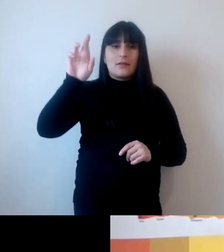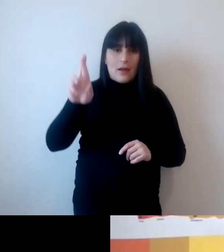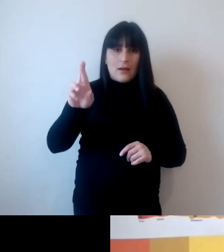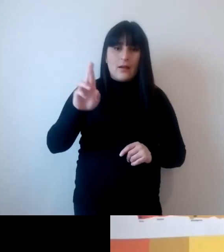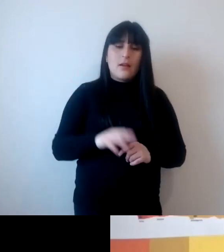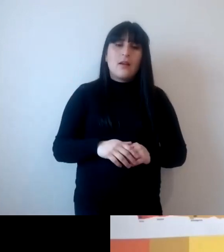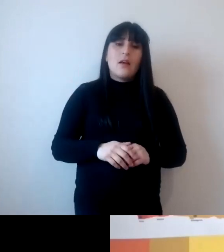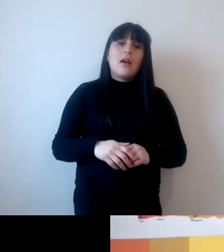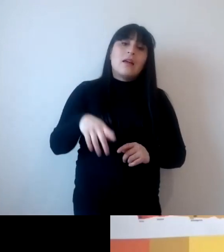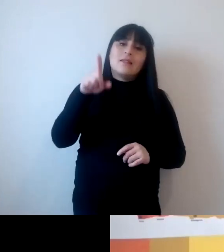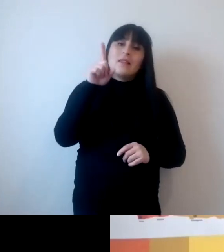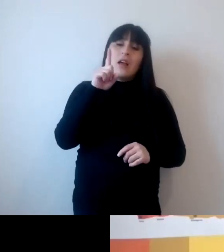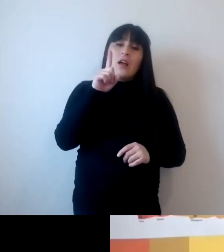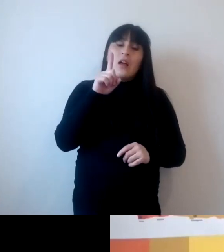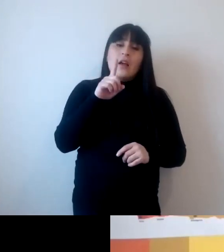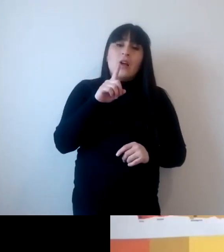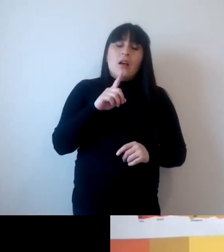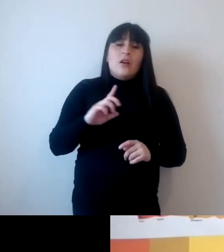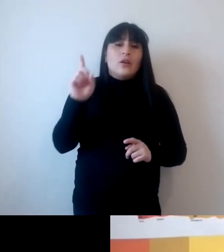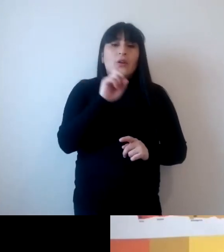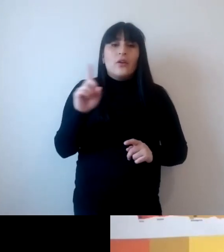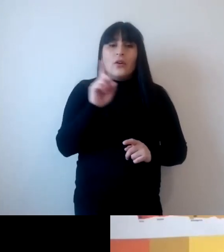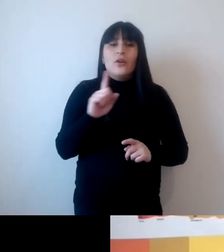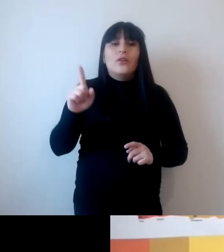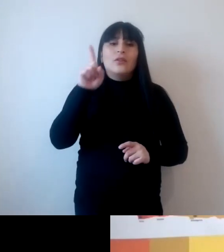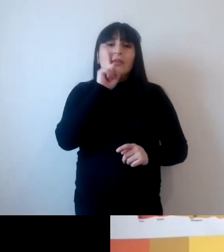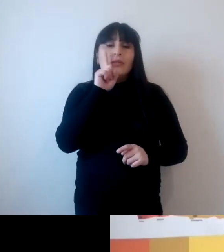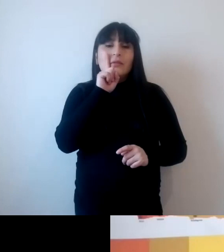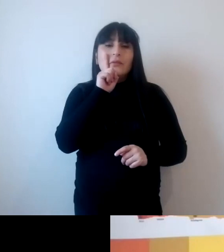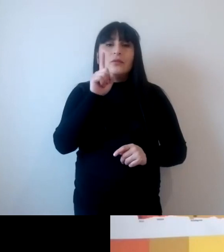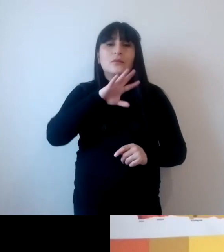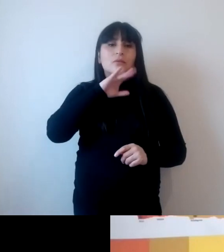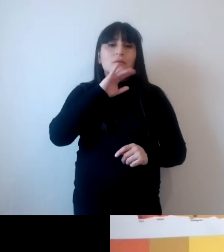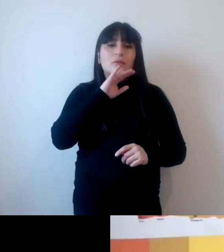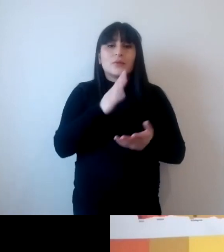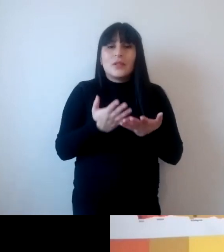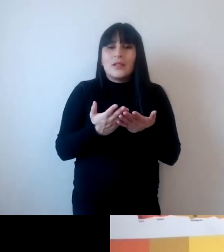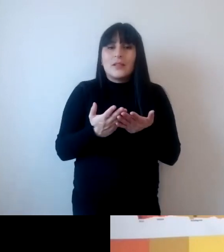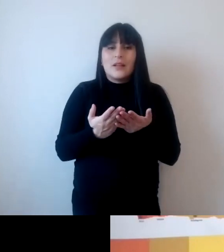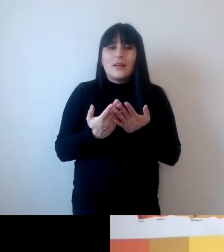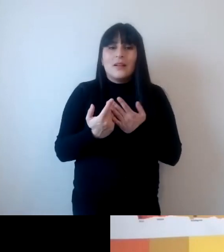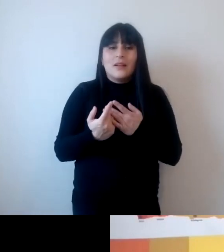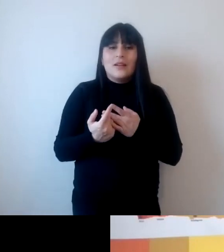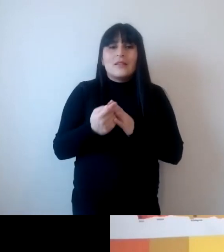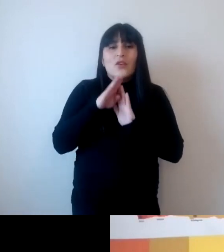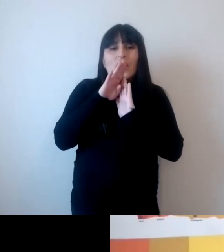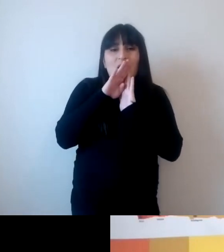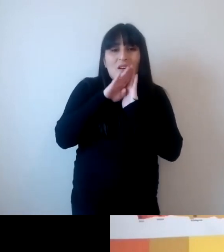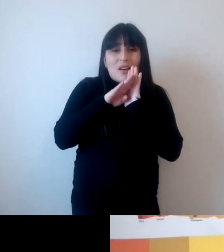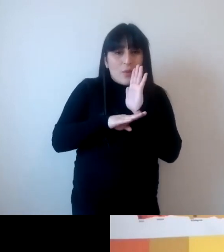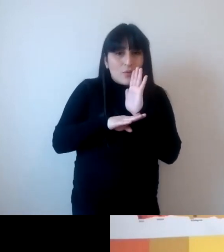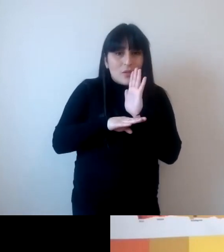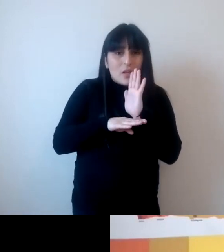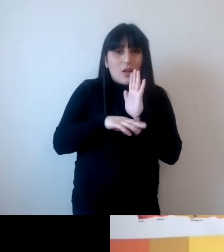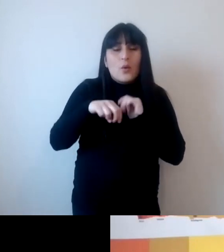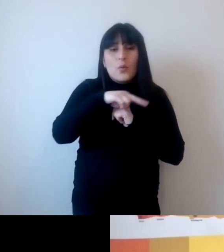un megavatio fósil por un megavatio eléctrico porque va a ser muy difícil conseguir esa equivalencia sino de reducir claramente nuestros